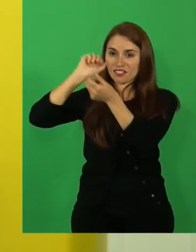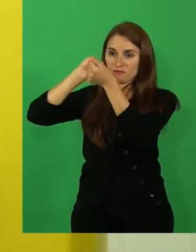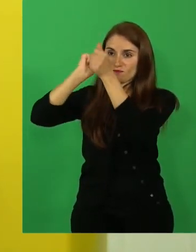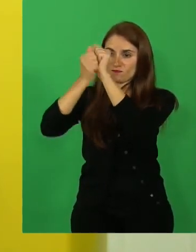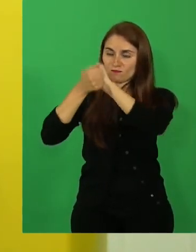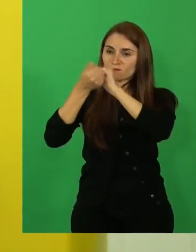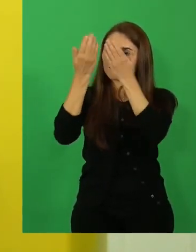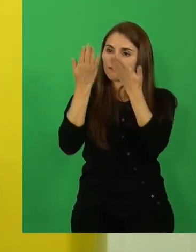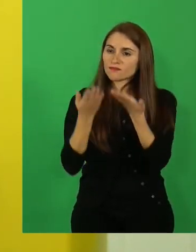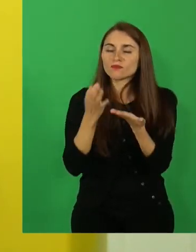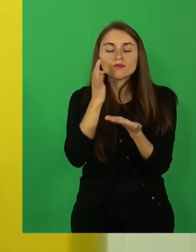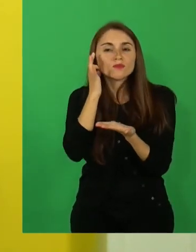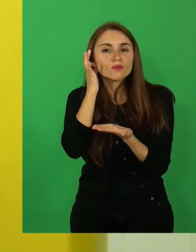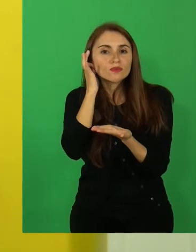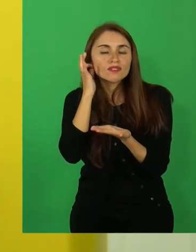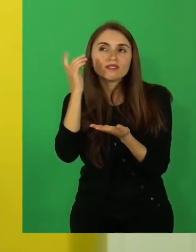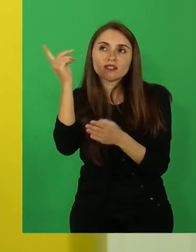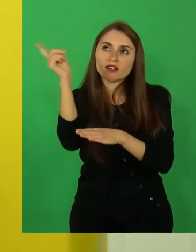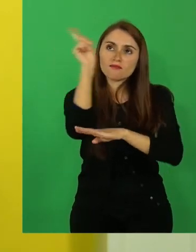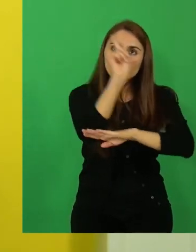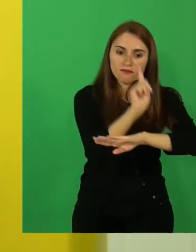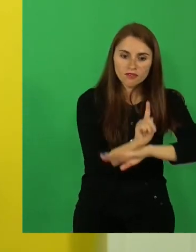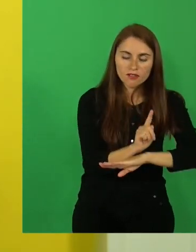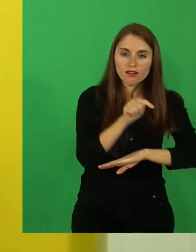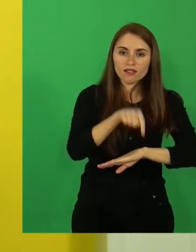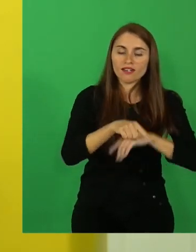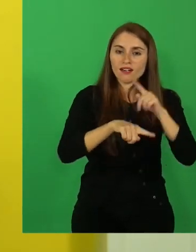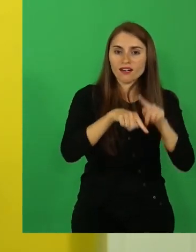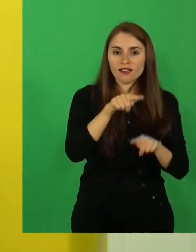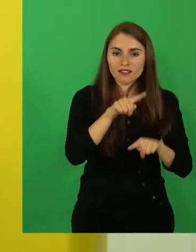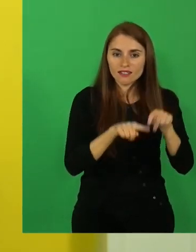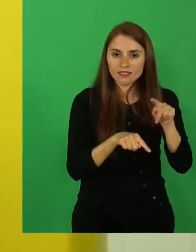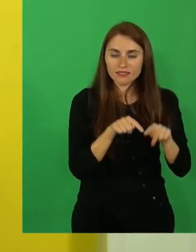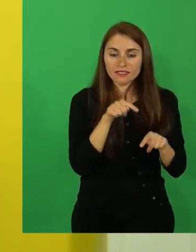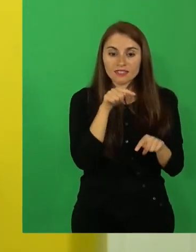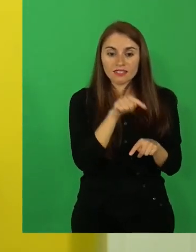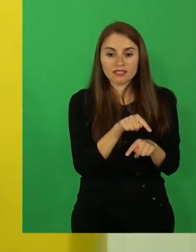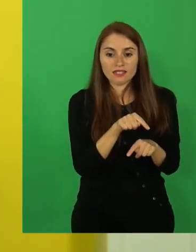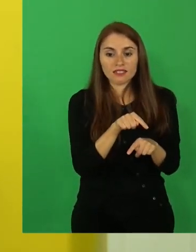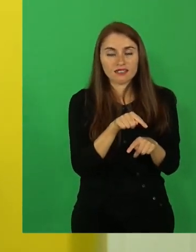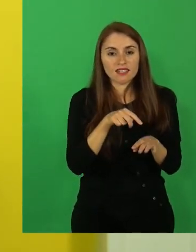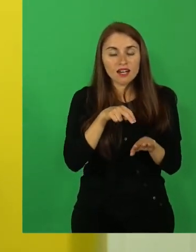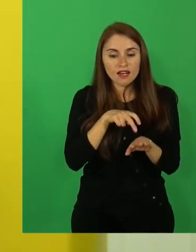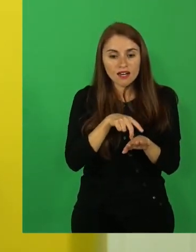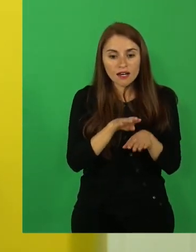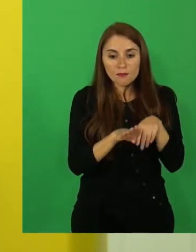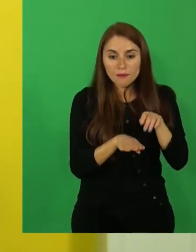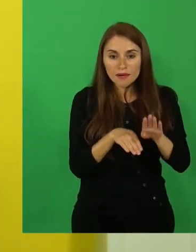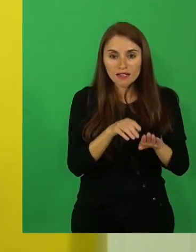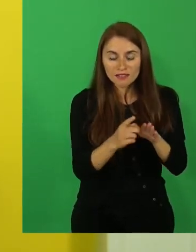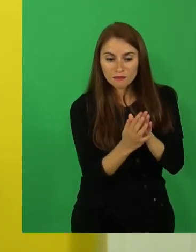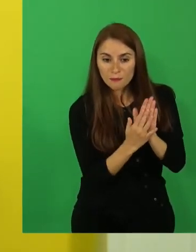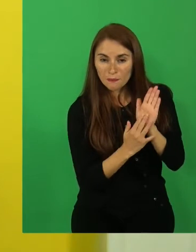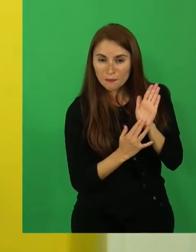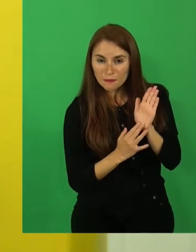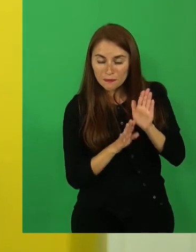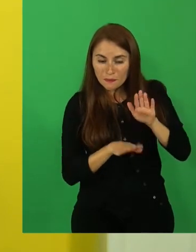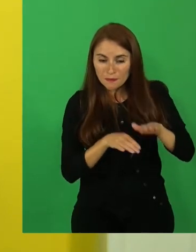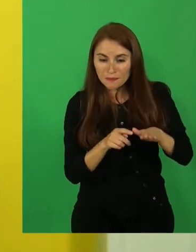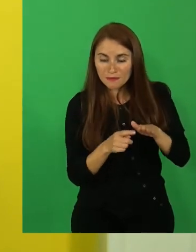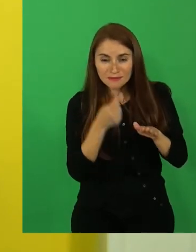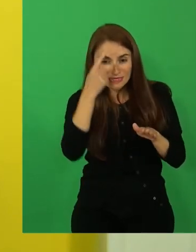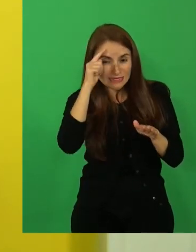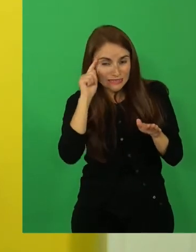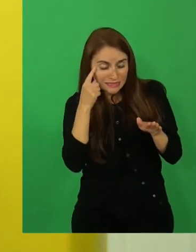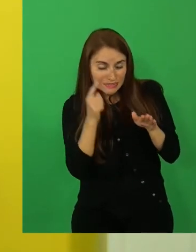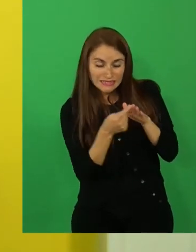mujer, ella llegó a la tierra. Y para que no se hiciera daño a sus pies porque tenía